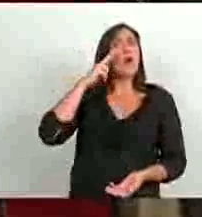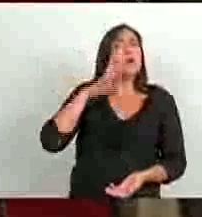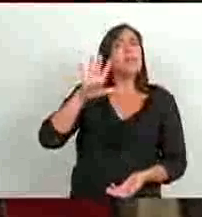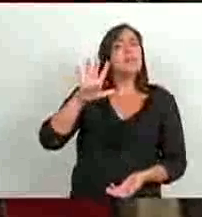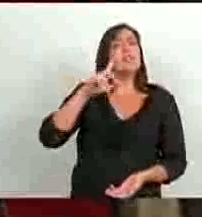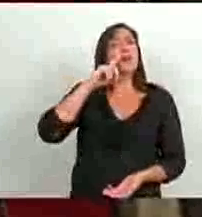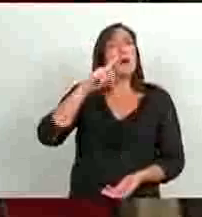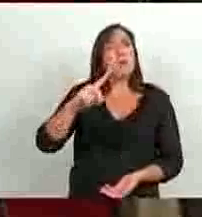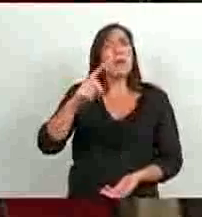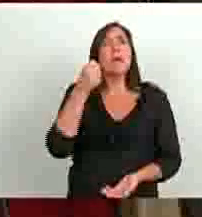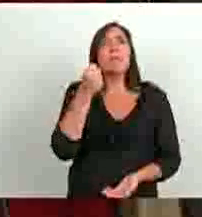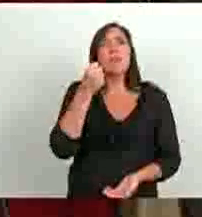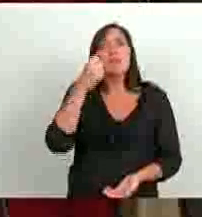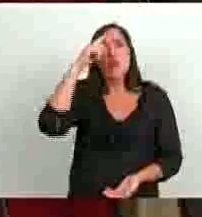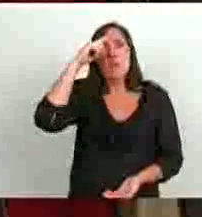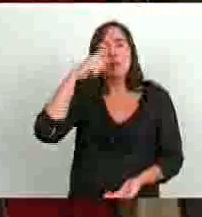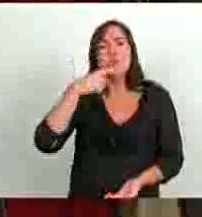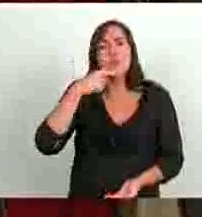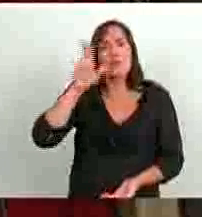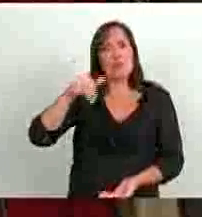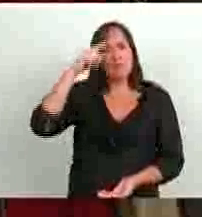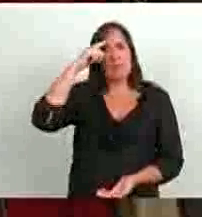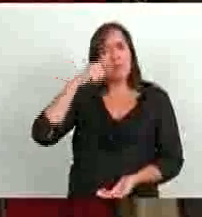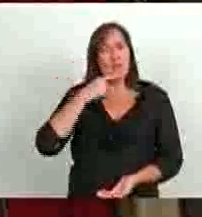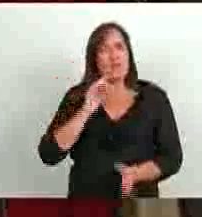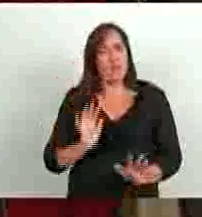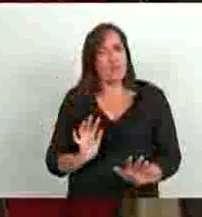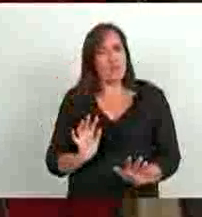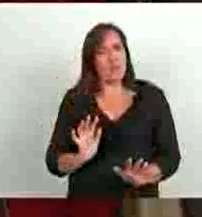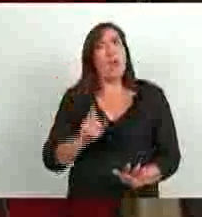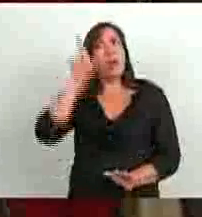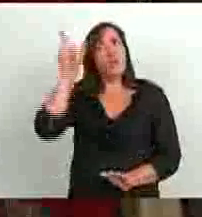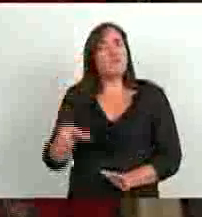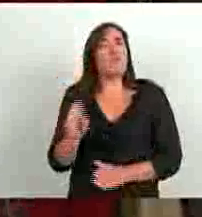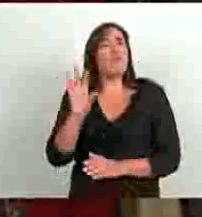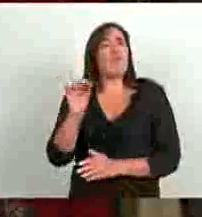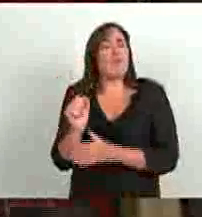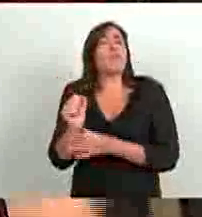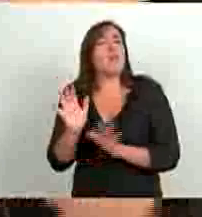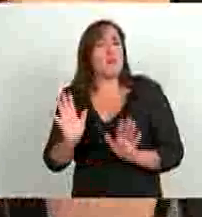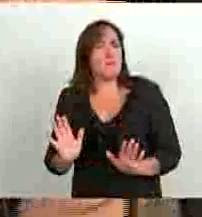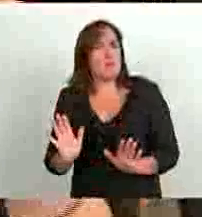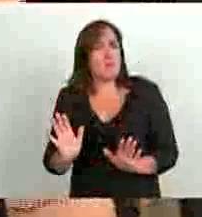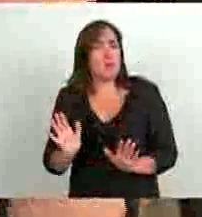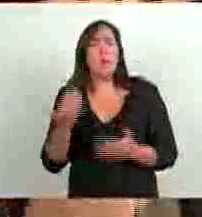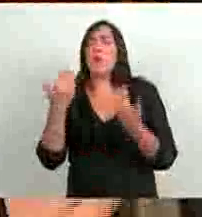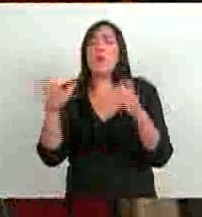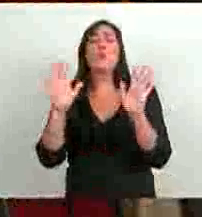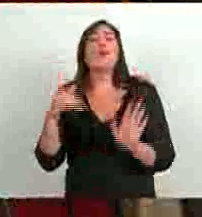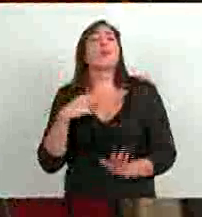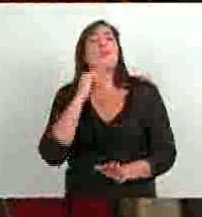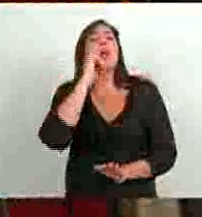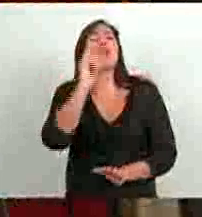mil pesos por mes. Y nombres muy conocidos. Pero bueno, no importa, es un